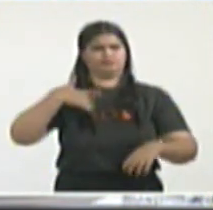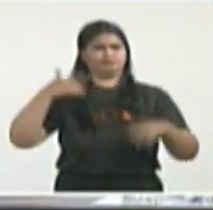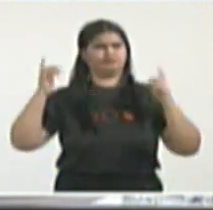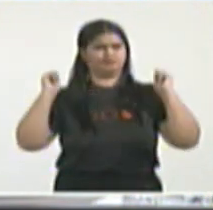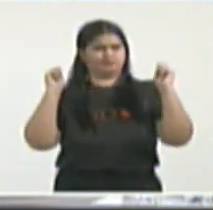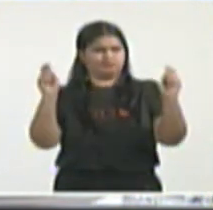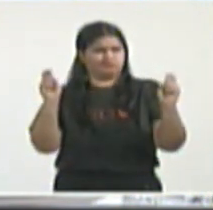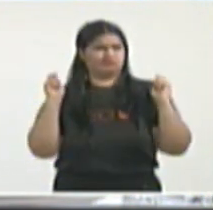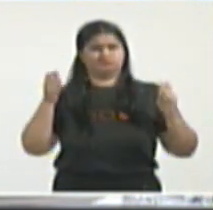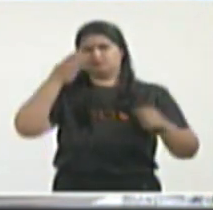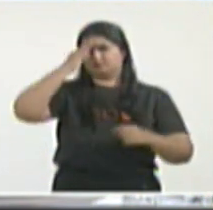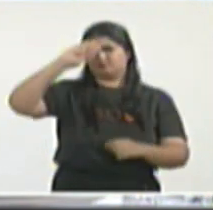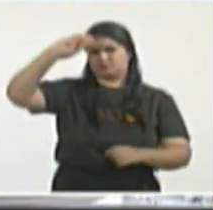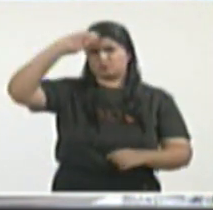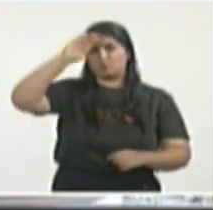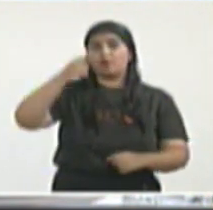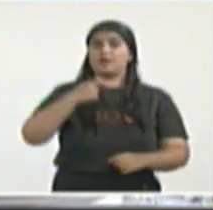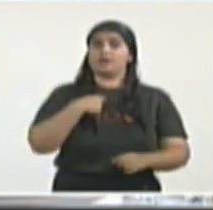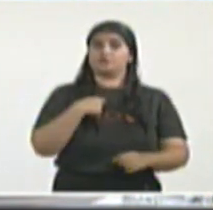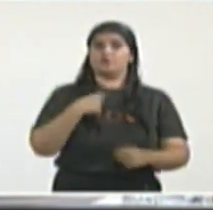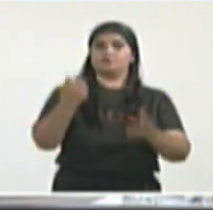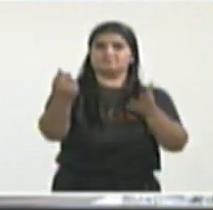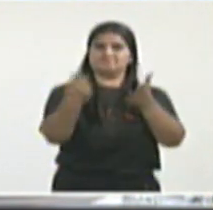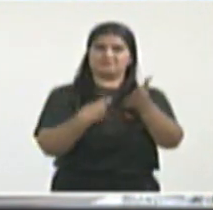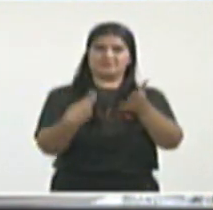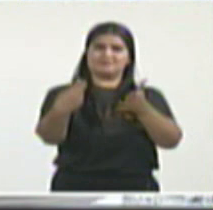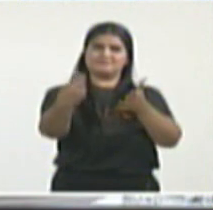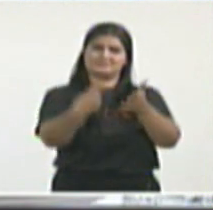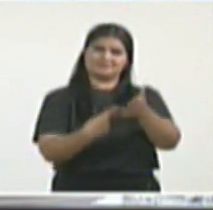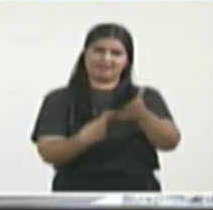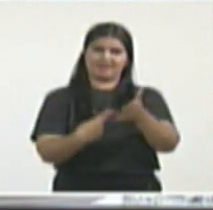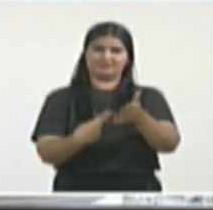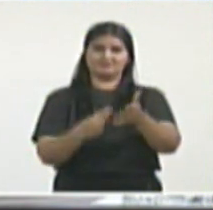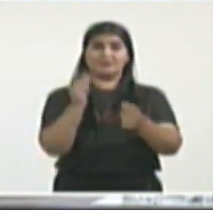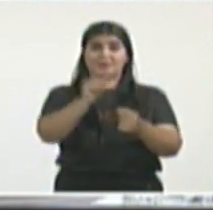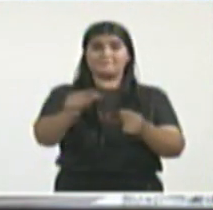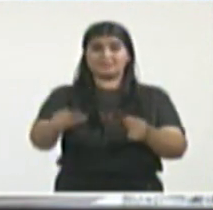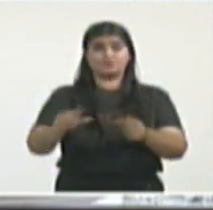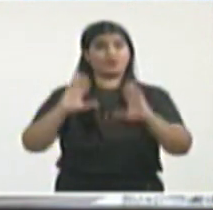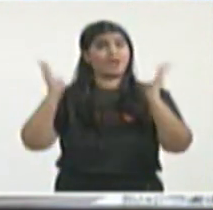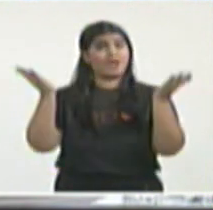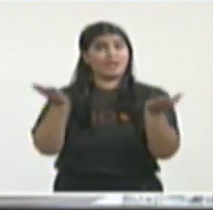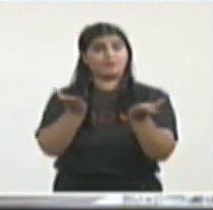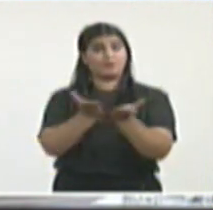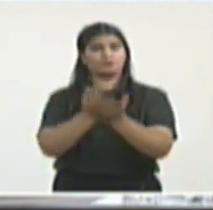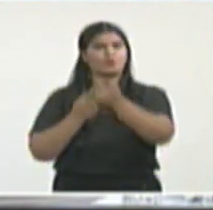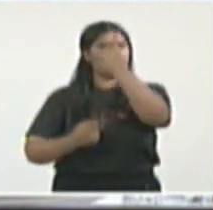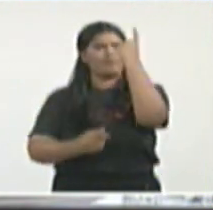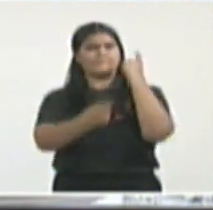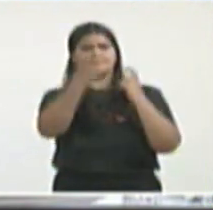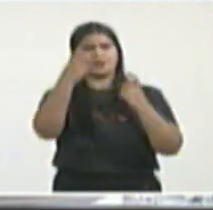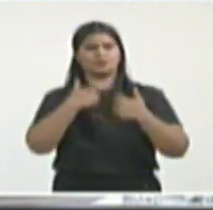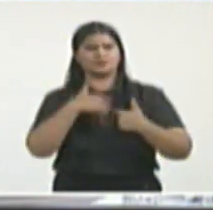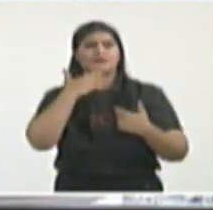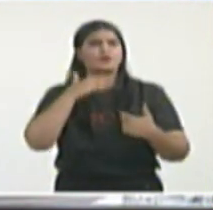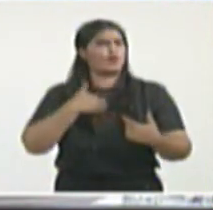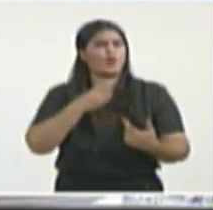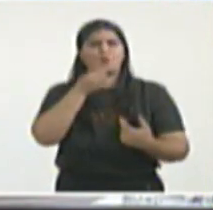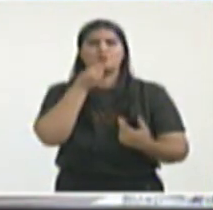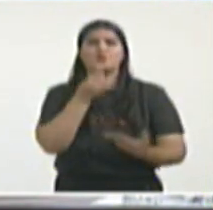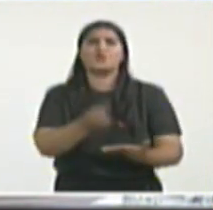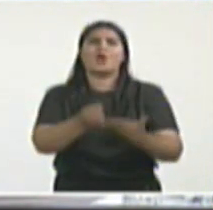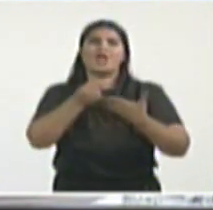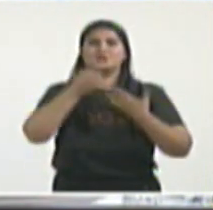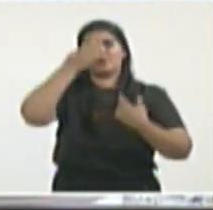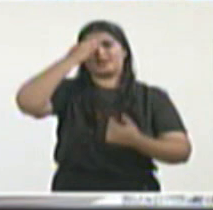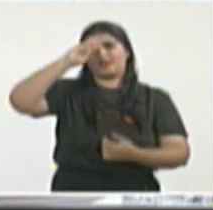preguntas de cómo pueden apoyar a Cuba en las circunstancias actuales, solicitudes